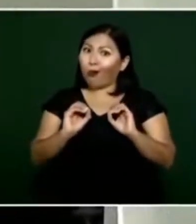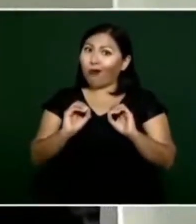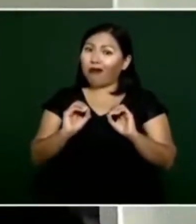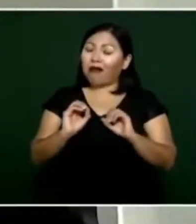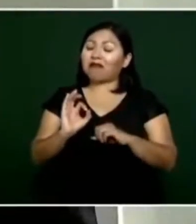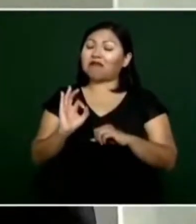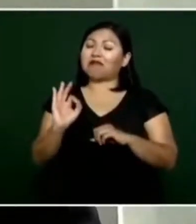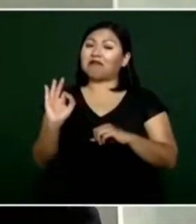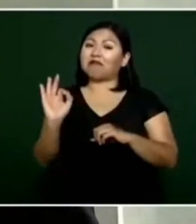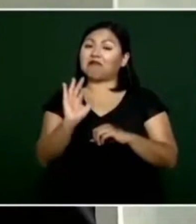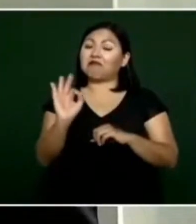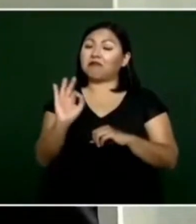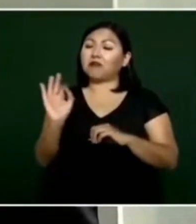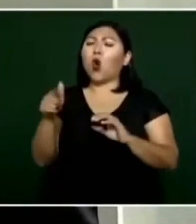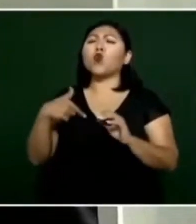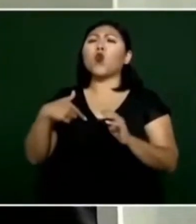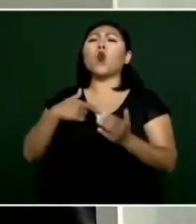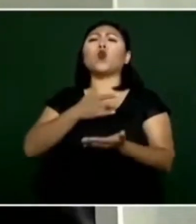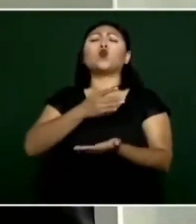van a campaña,